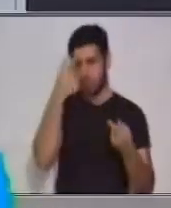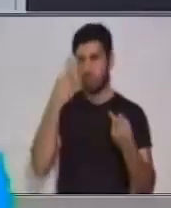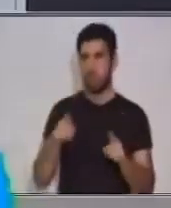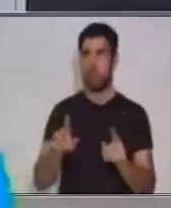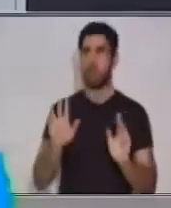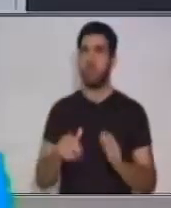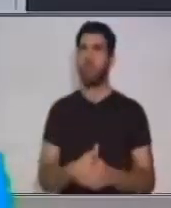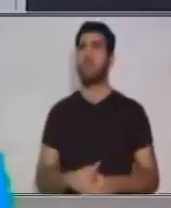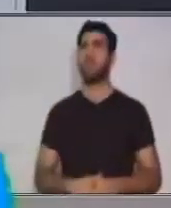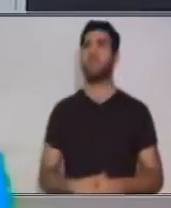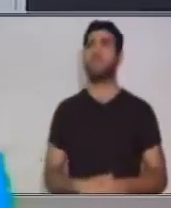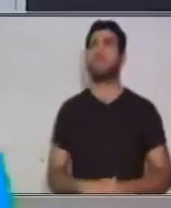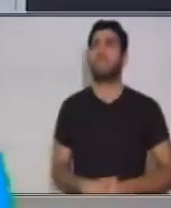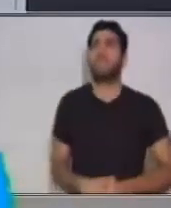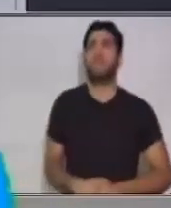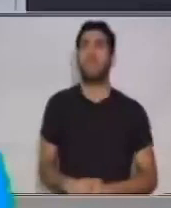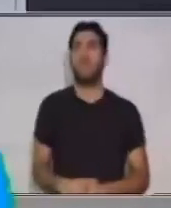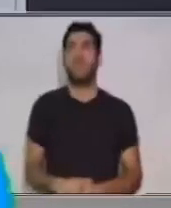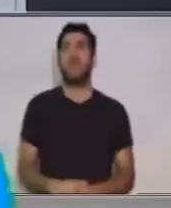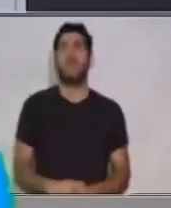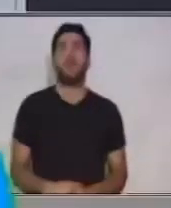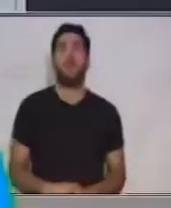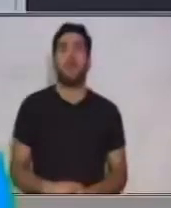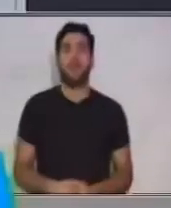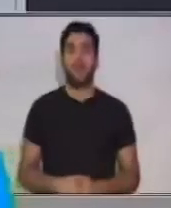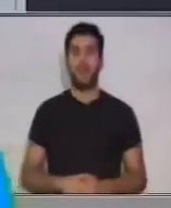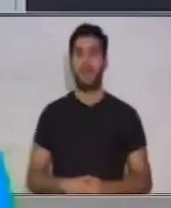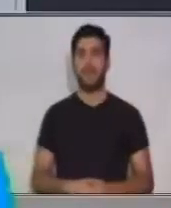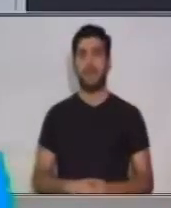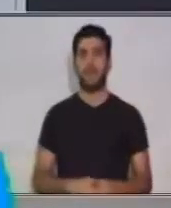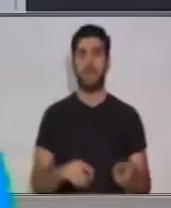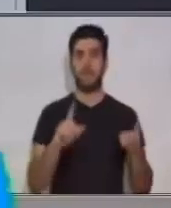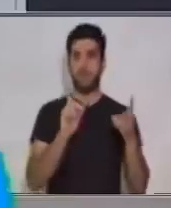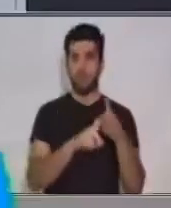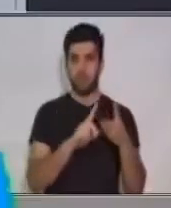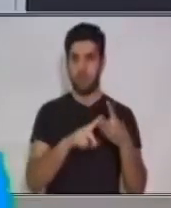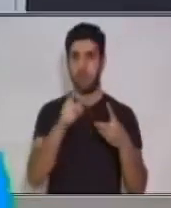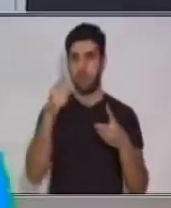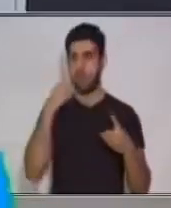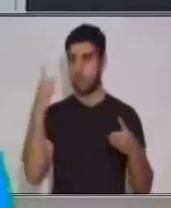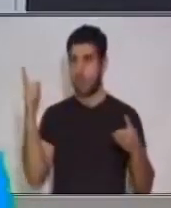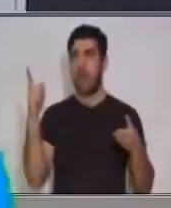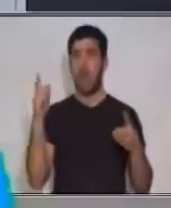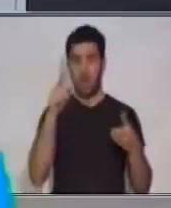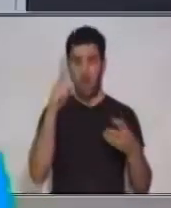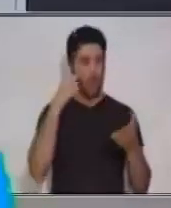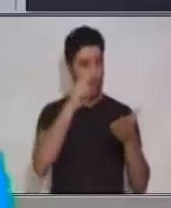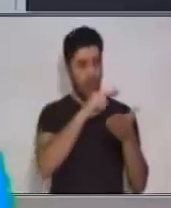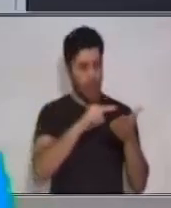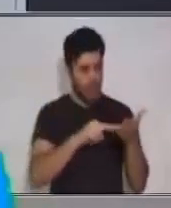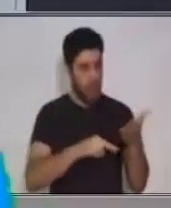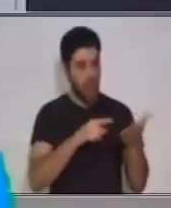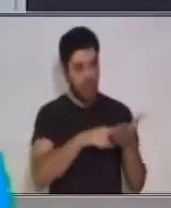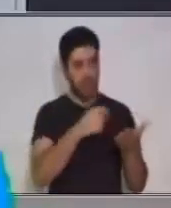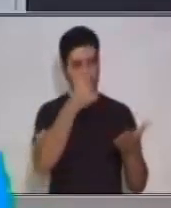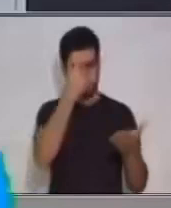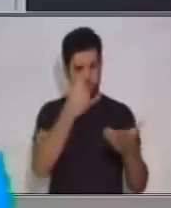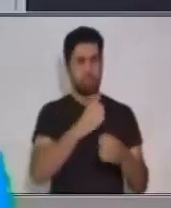anotarlo ahí con algún chequecito o alguna señal. ¿Comprendes por medio de la lectura la interpretación de los diferentes textos escritos